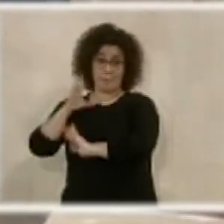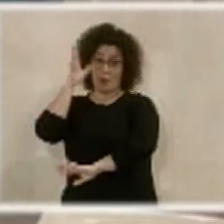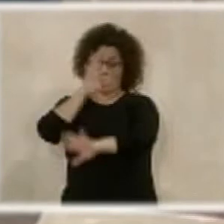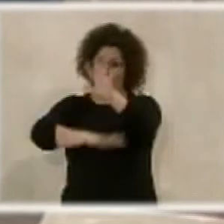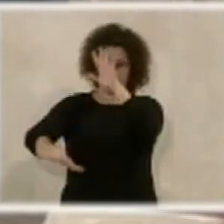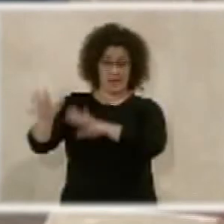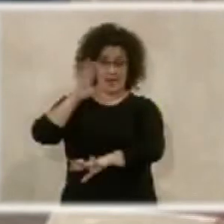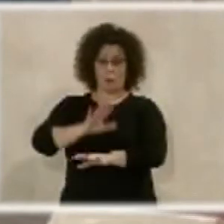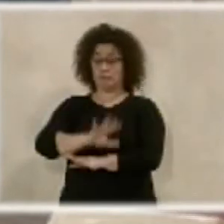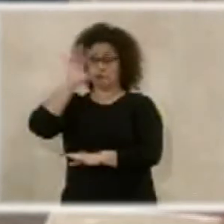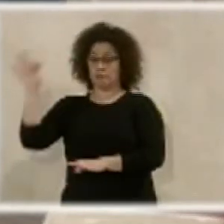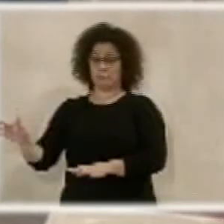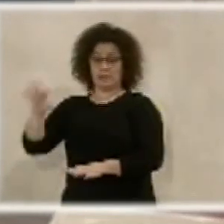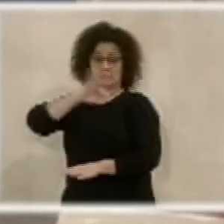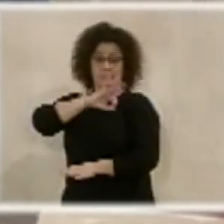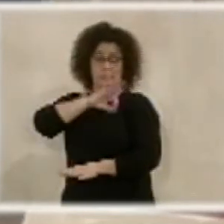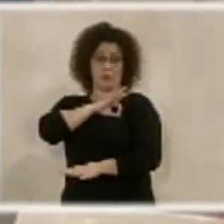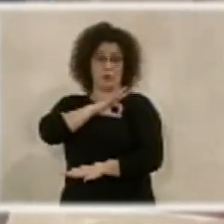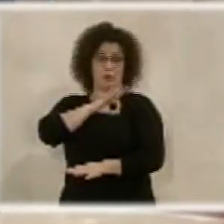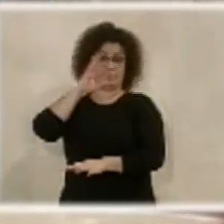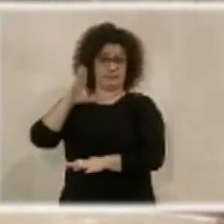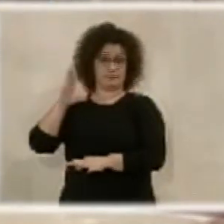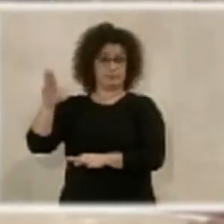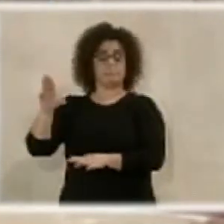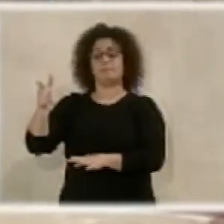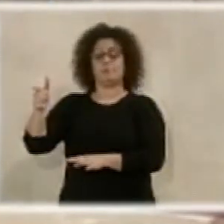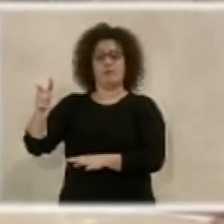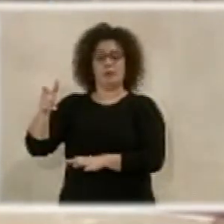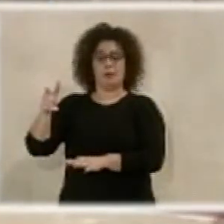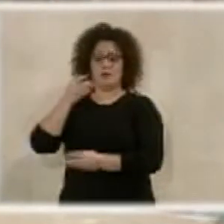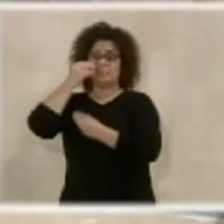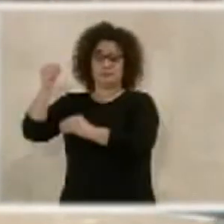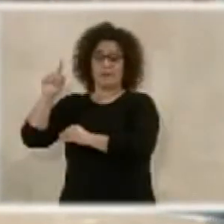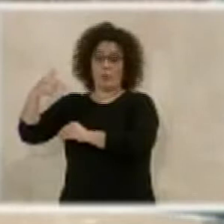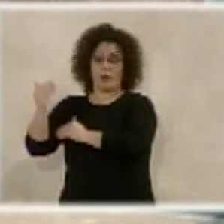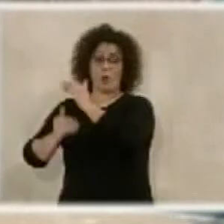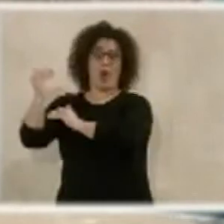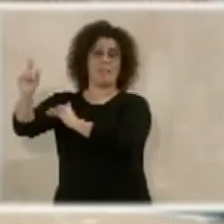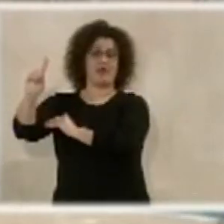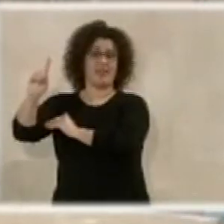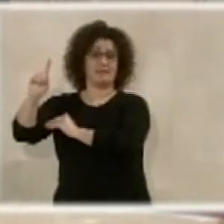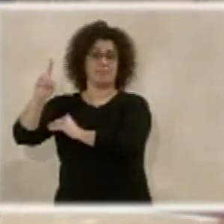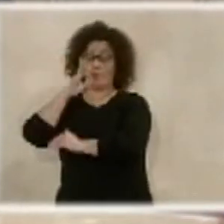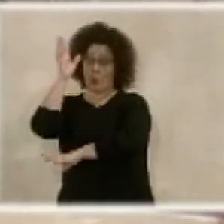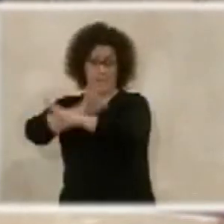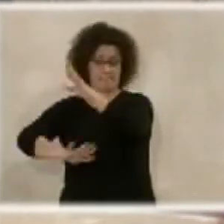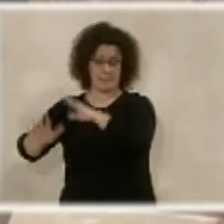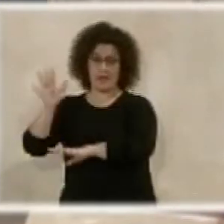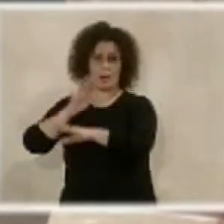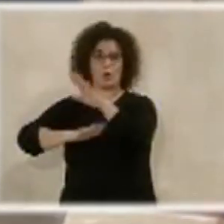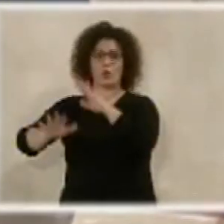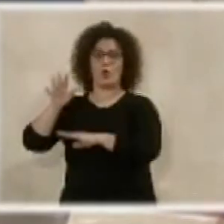señor Mejino y el señor Rogelio Rodríguez Comendador no avanzaron en él, porque es complejo y porque había